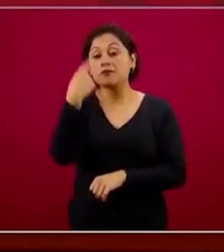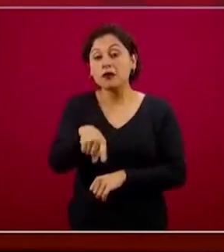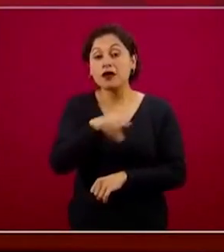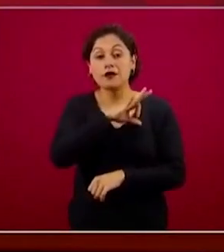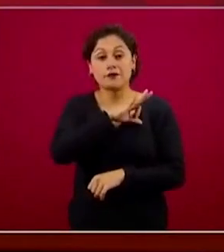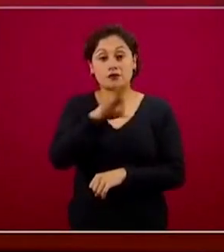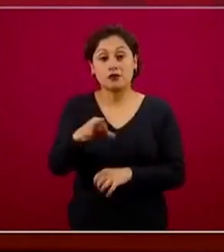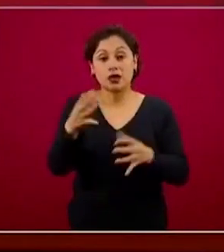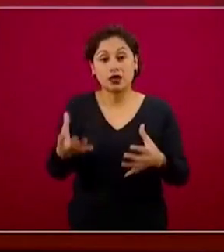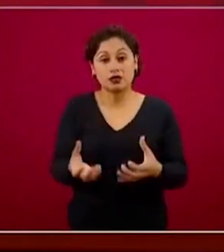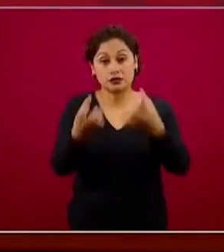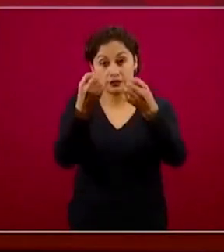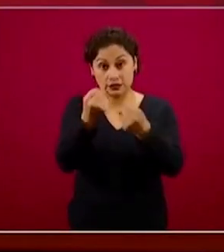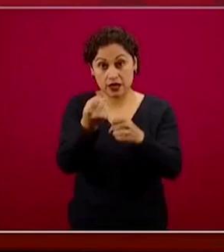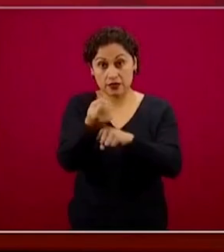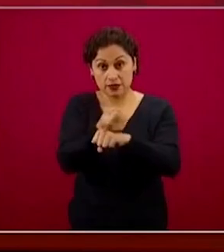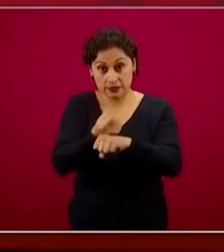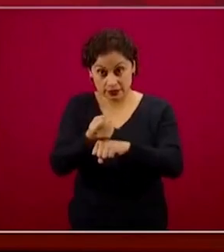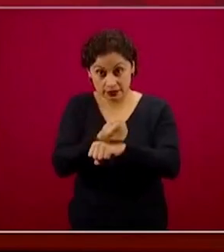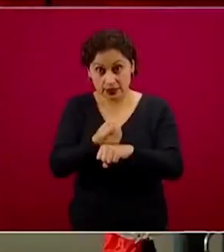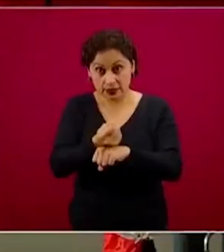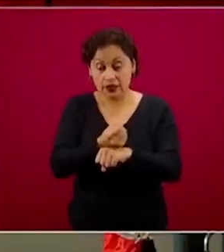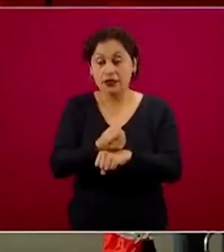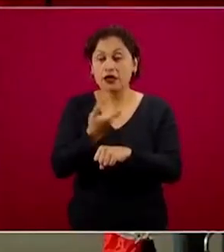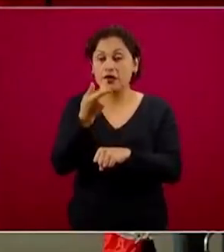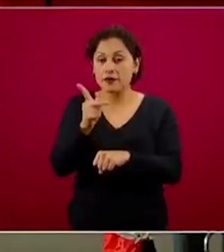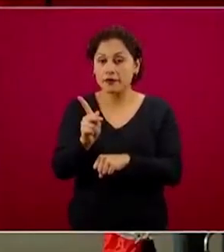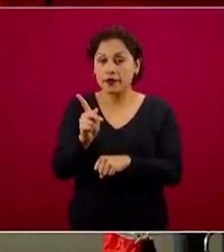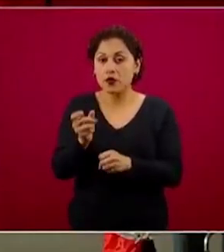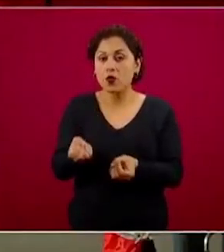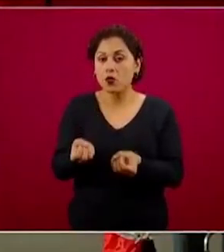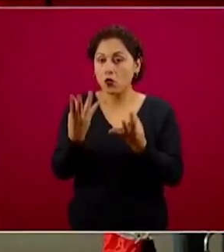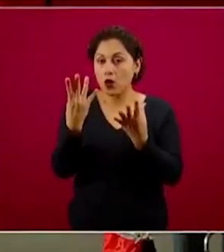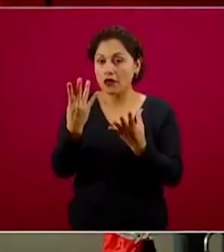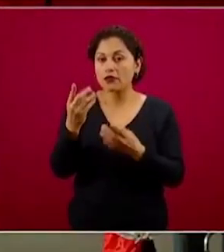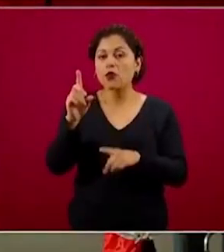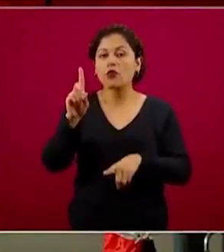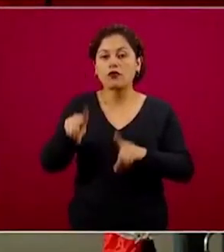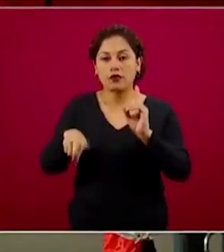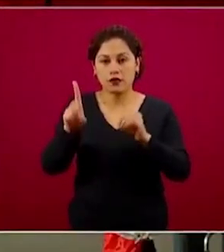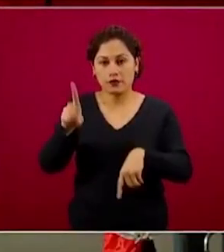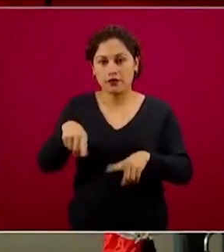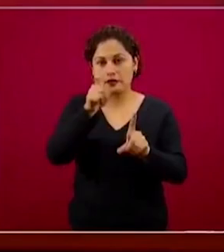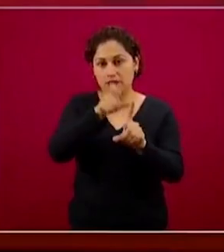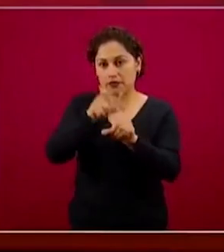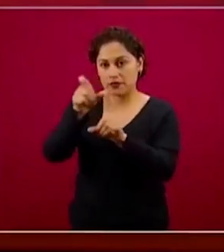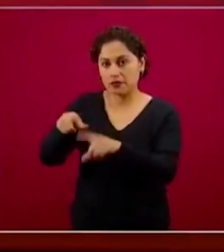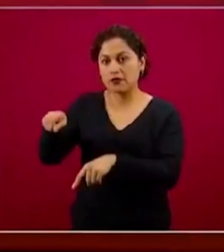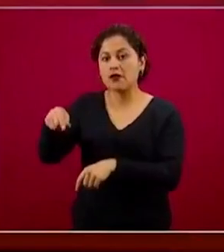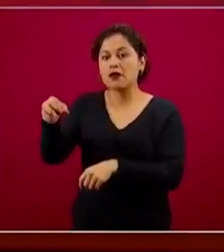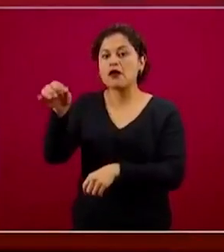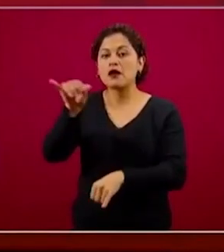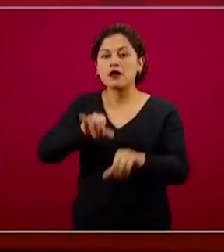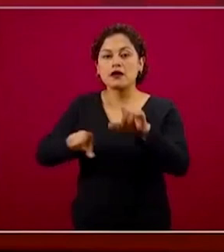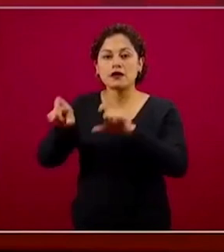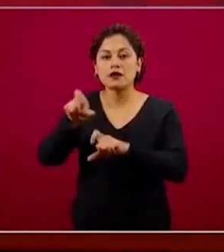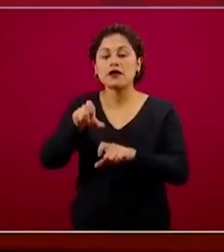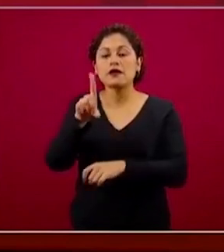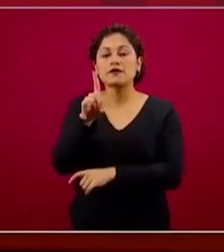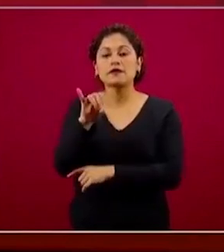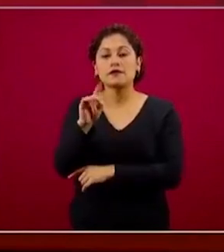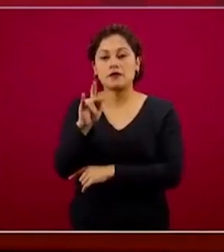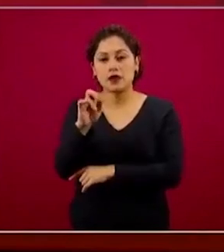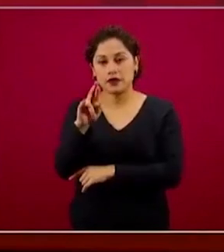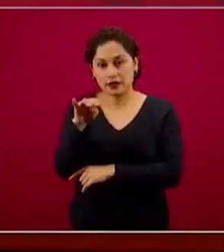generales, sino en dosis menores, en dosis bajas de heparina, por ejemplo, que es lo que se usa en muchas